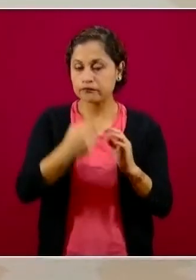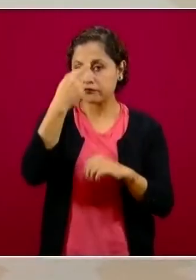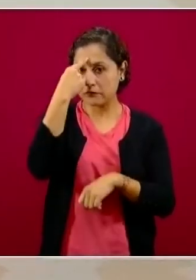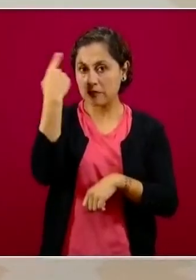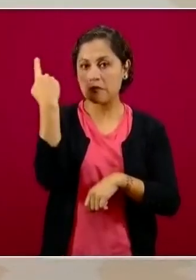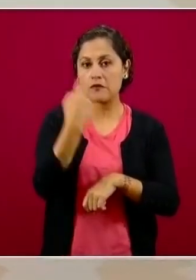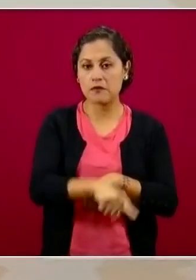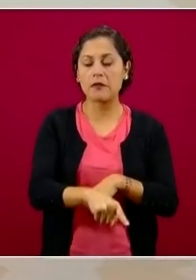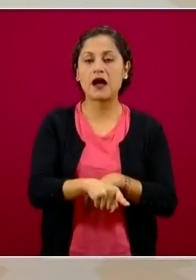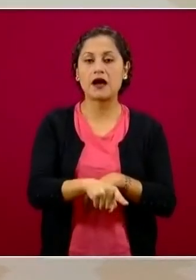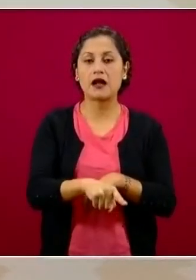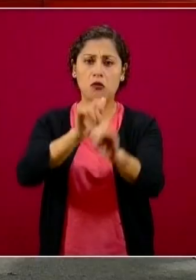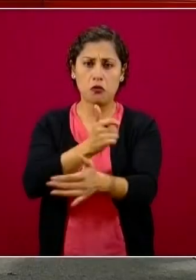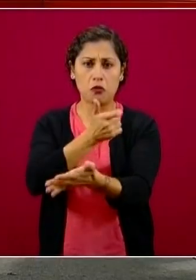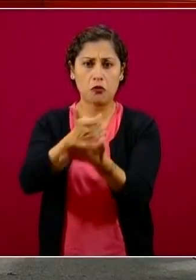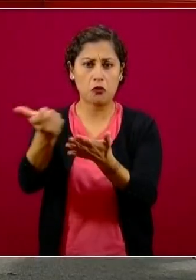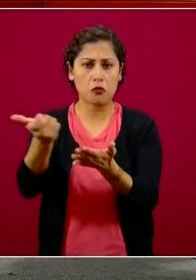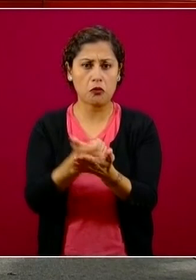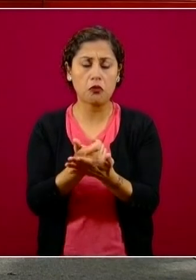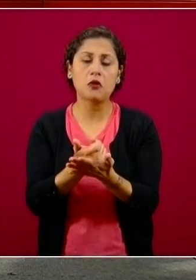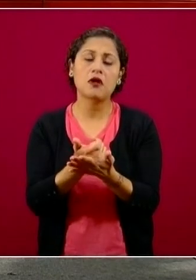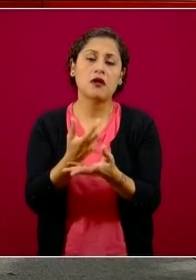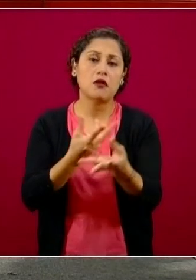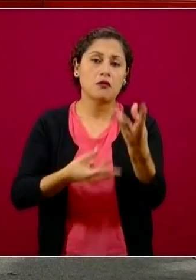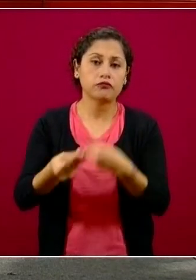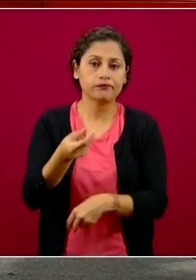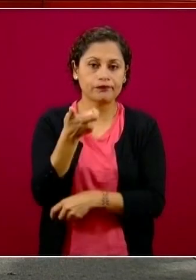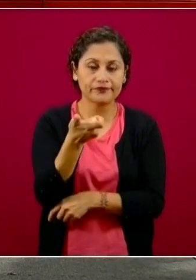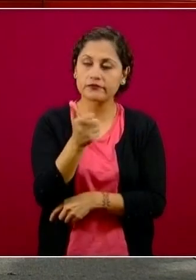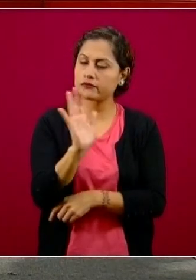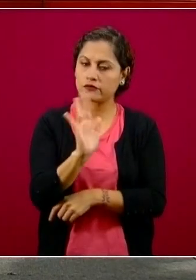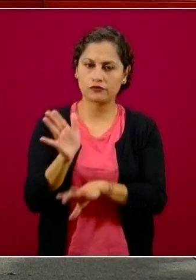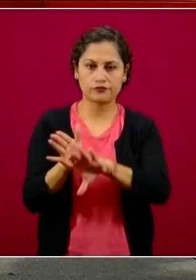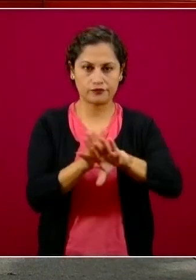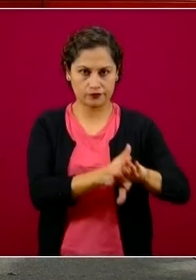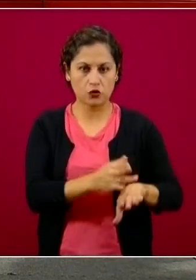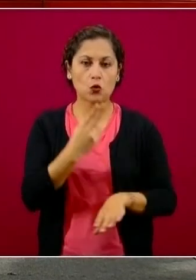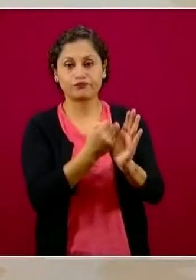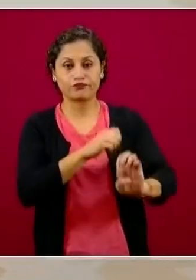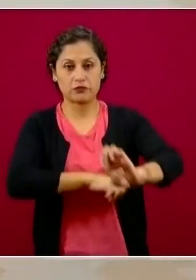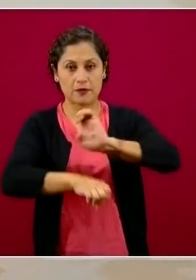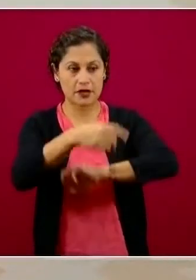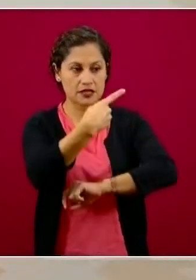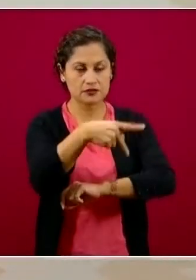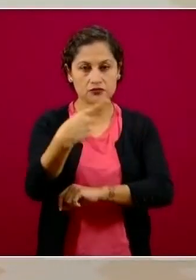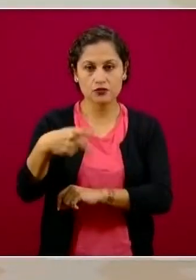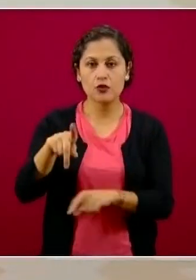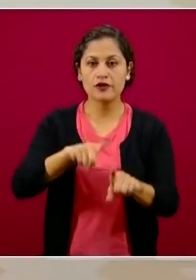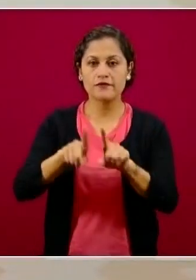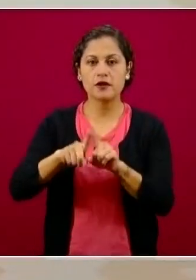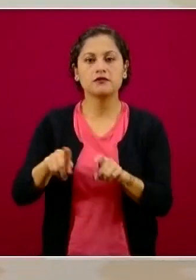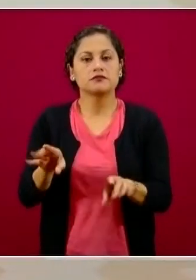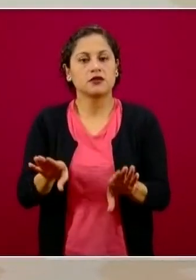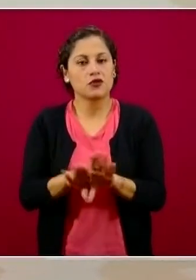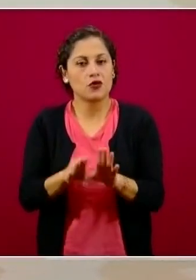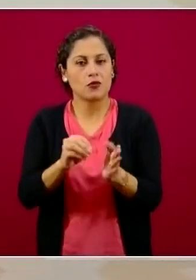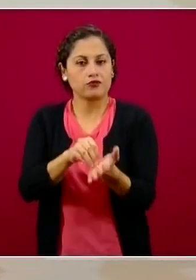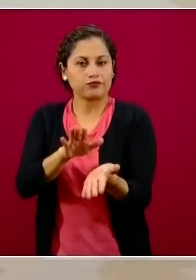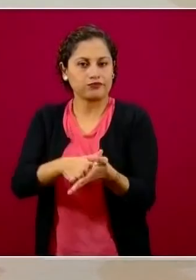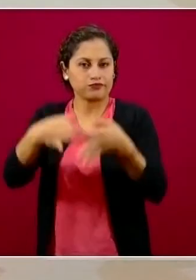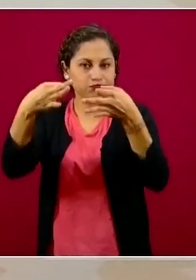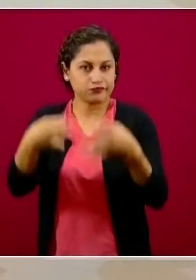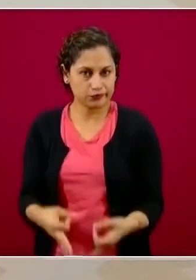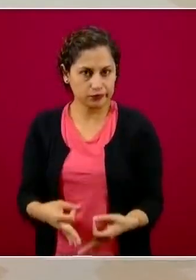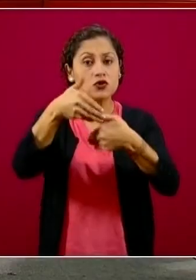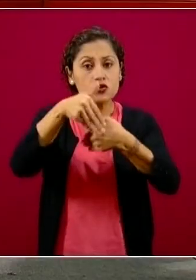de las exportaciones mexicanas, cuando en Canadá representa el 15% de su mercado exportador. La titular de Economía,